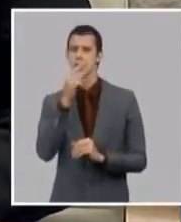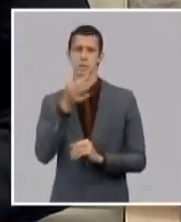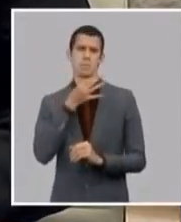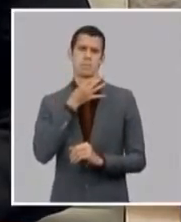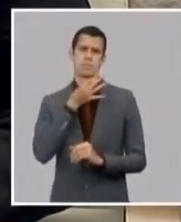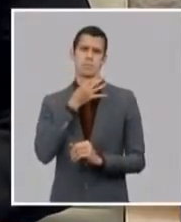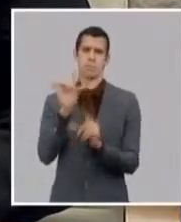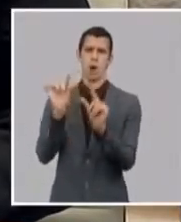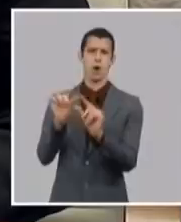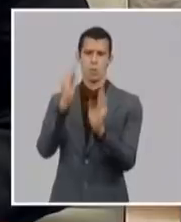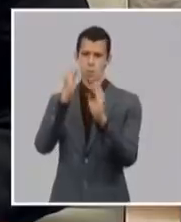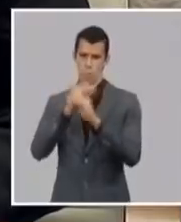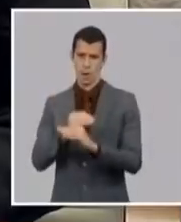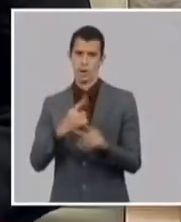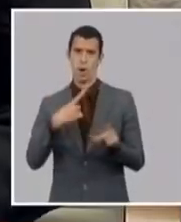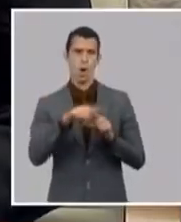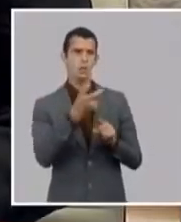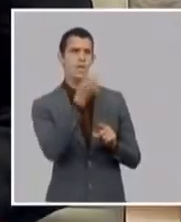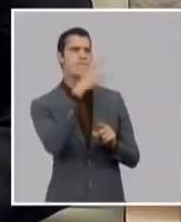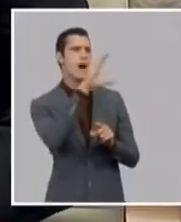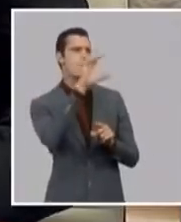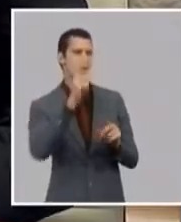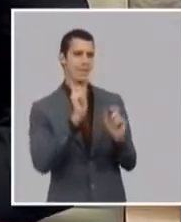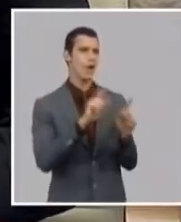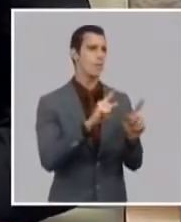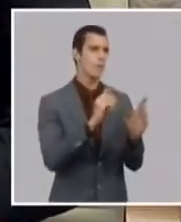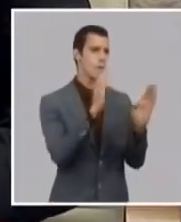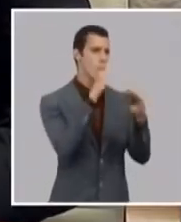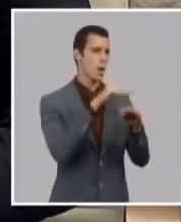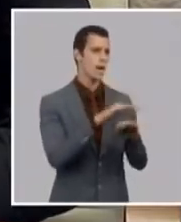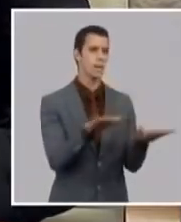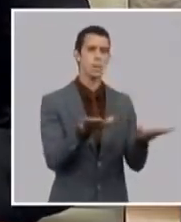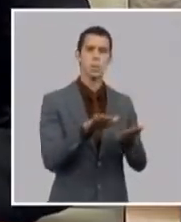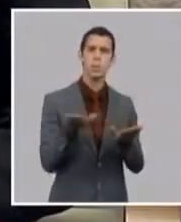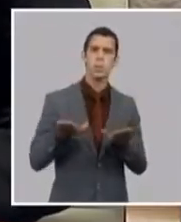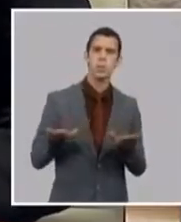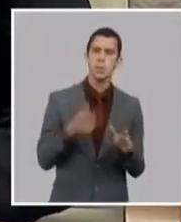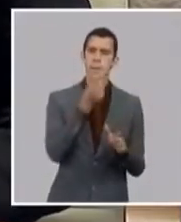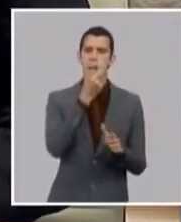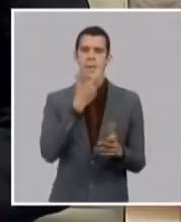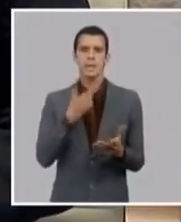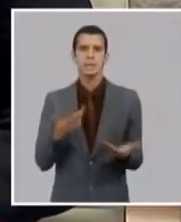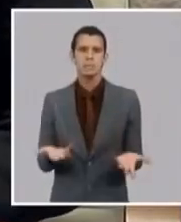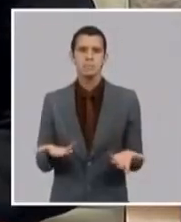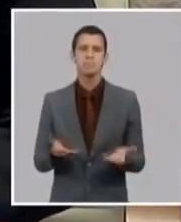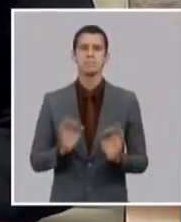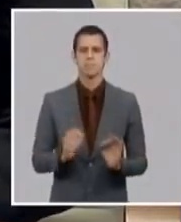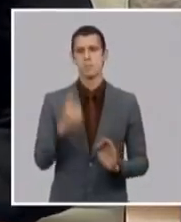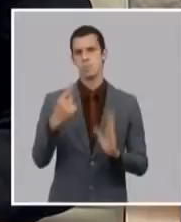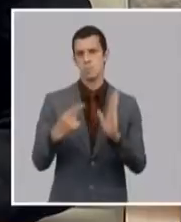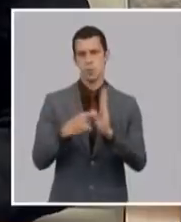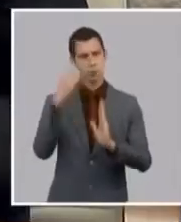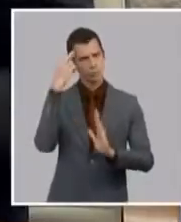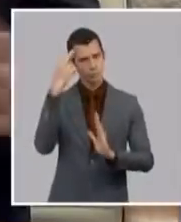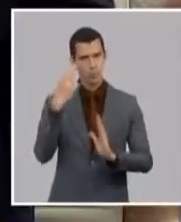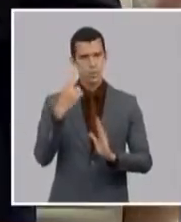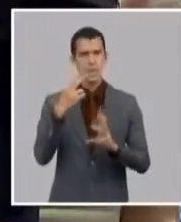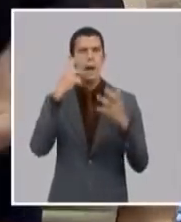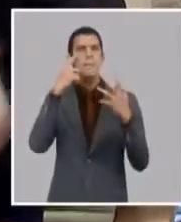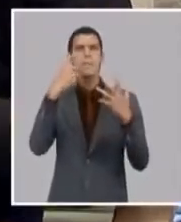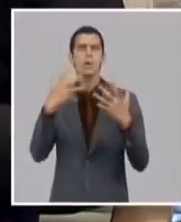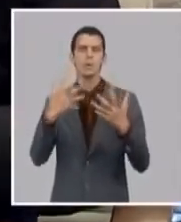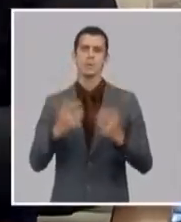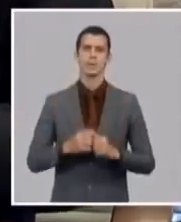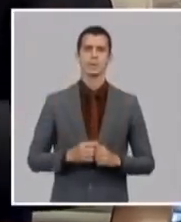red de farmacia yo creo que es importante recordar que el cuadro básico aprobado y a partir